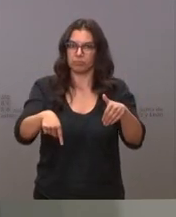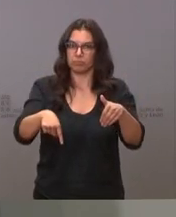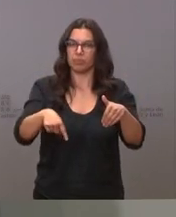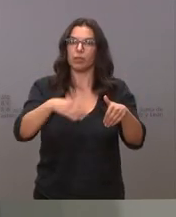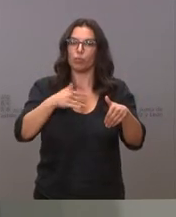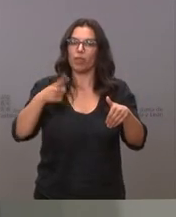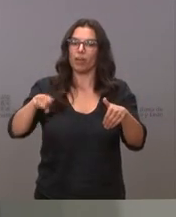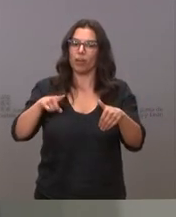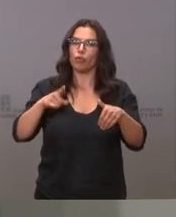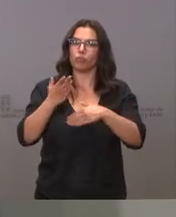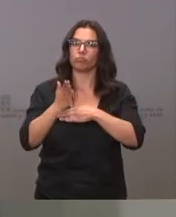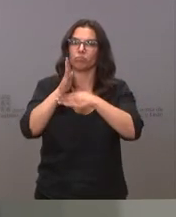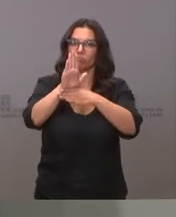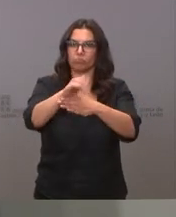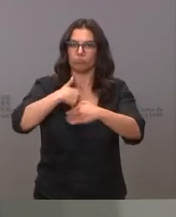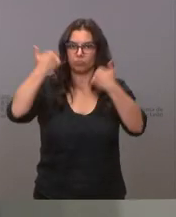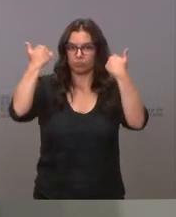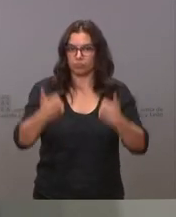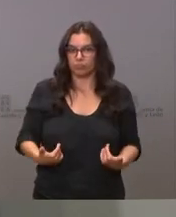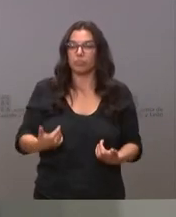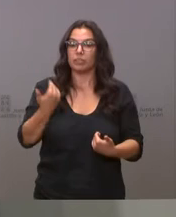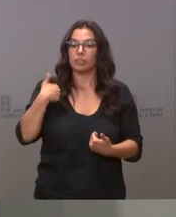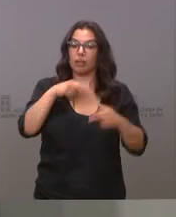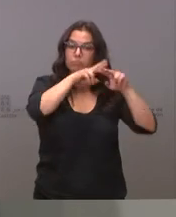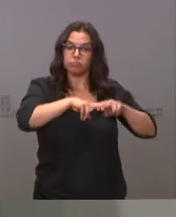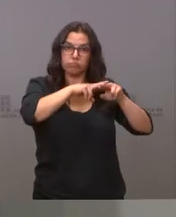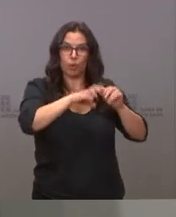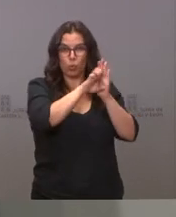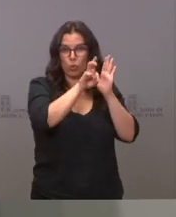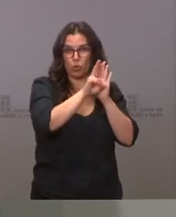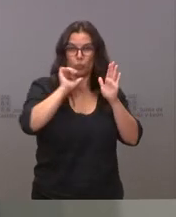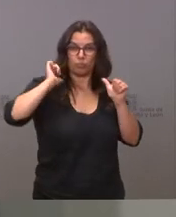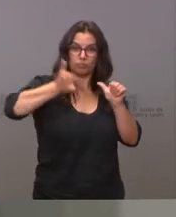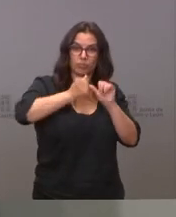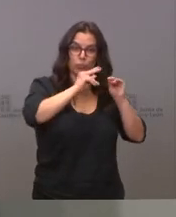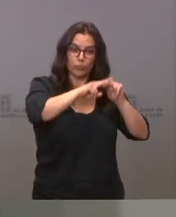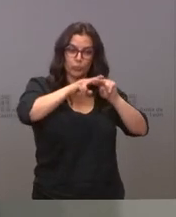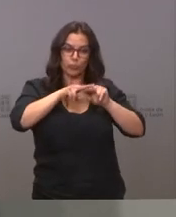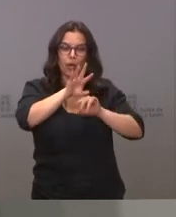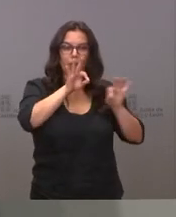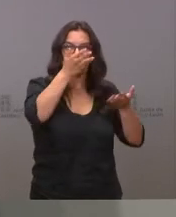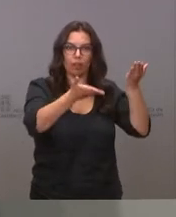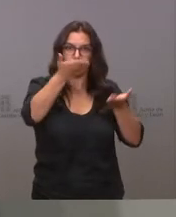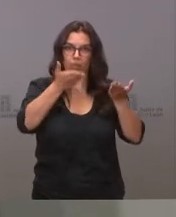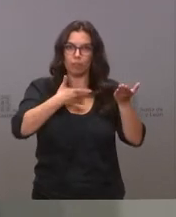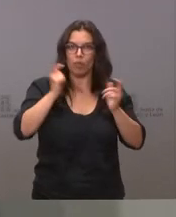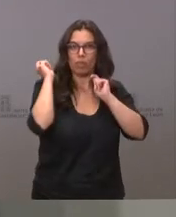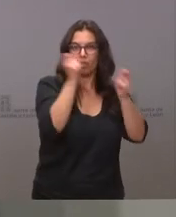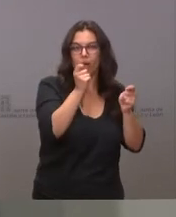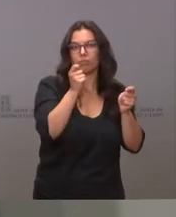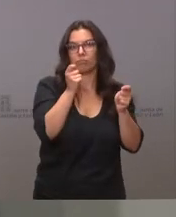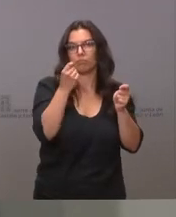puedan presentar su candidatura para que una vez analizada y evaluada pueda ser tomada en consideración para el nombramiento